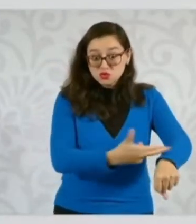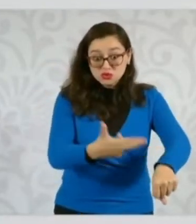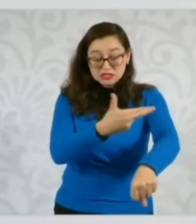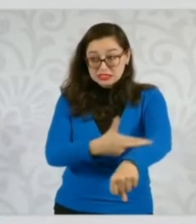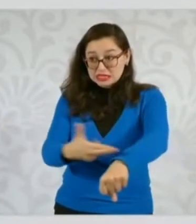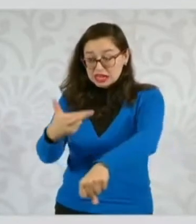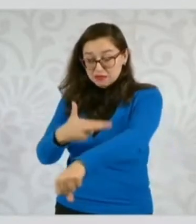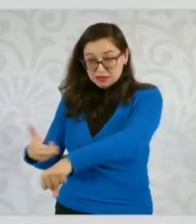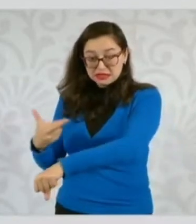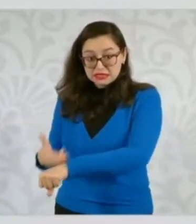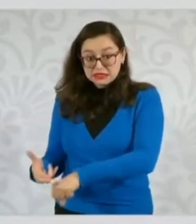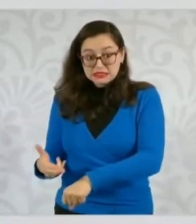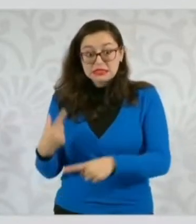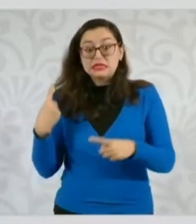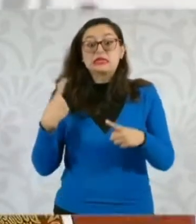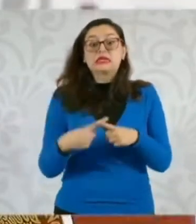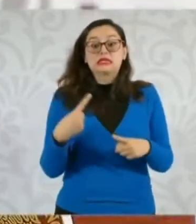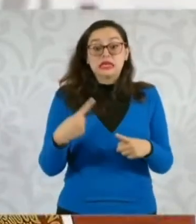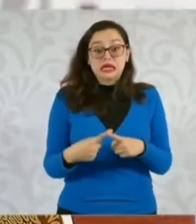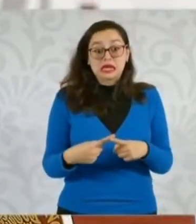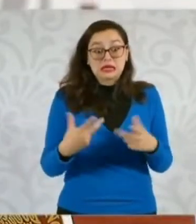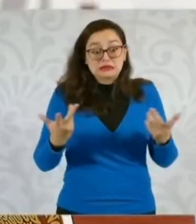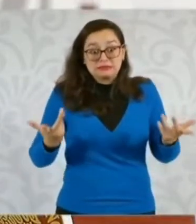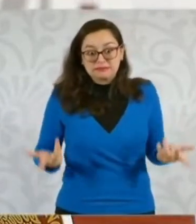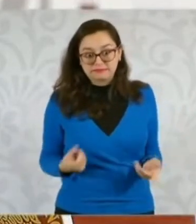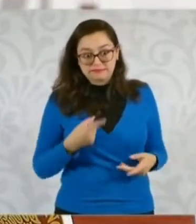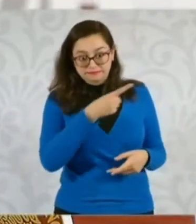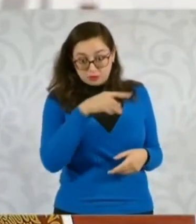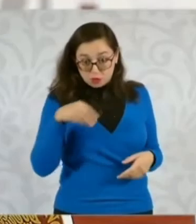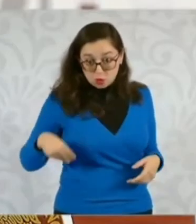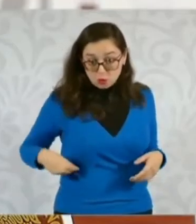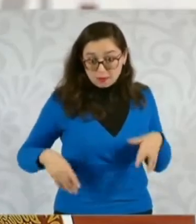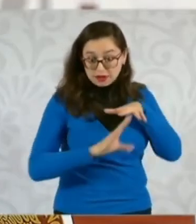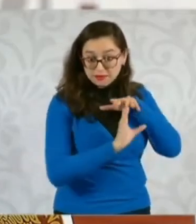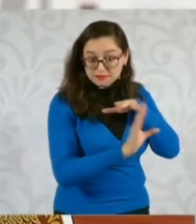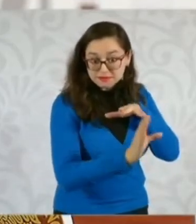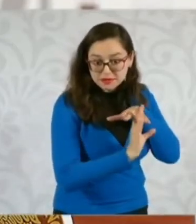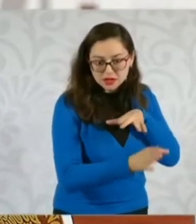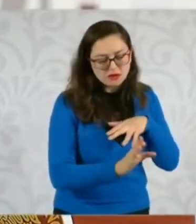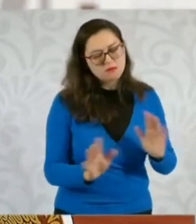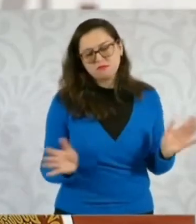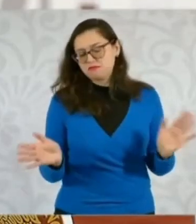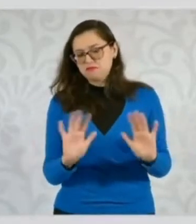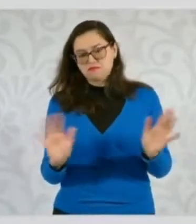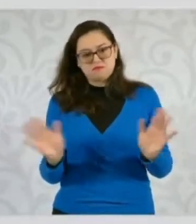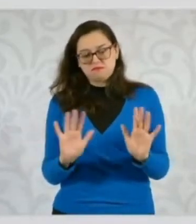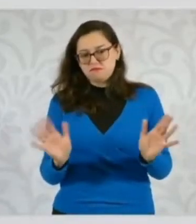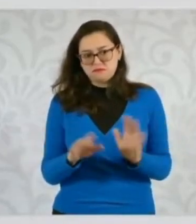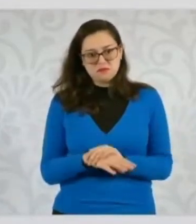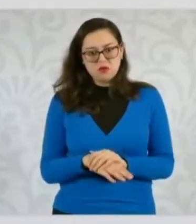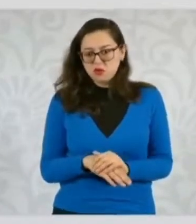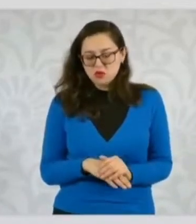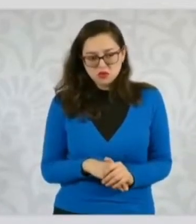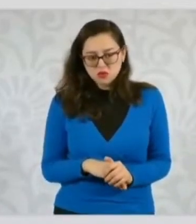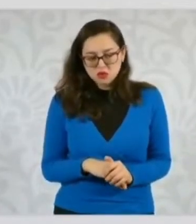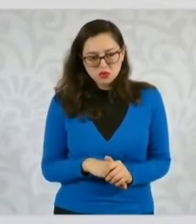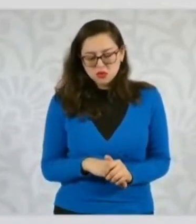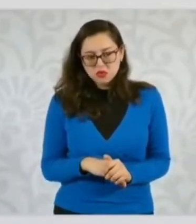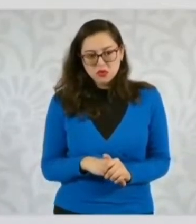hermanos migrantes, no es responsabilidad de nuestros paisanos y paisanas que viven del otro lado el que